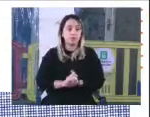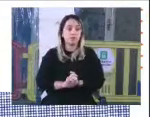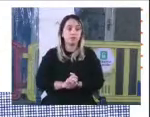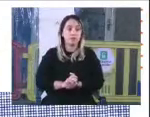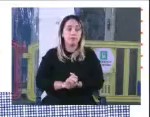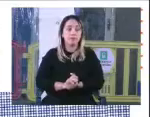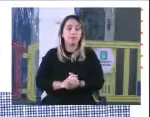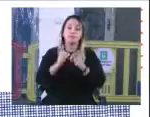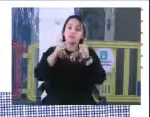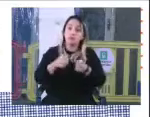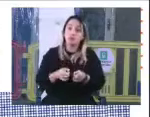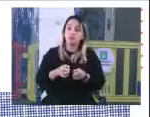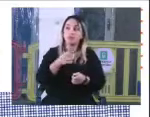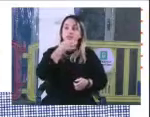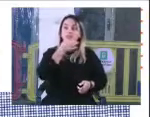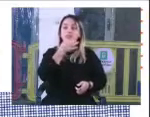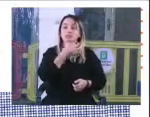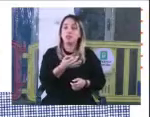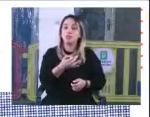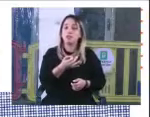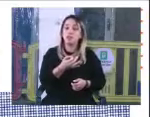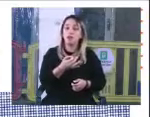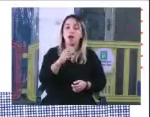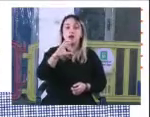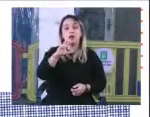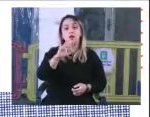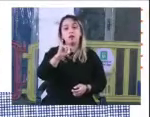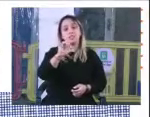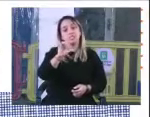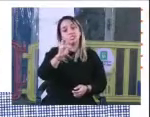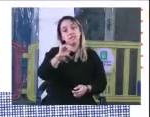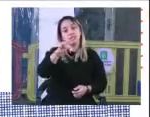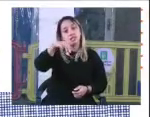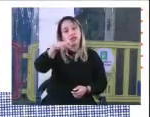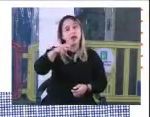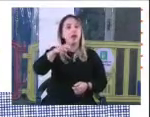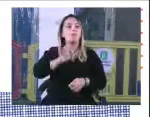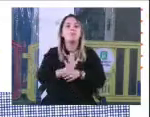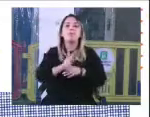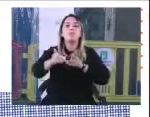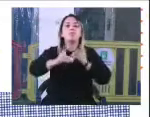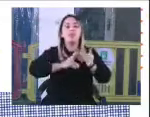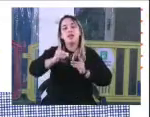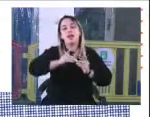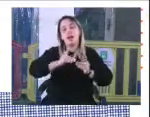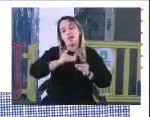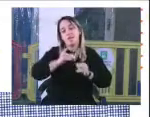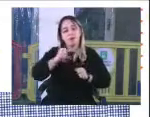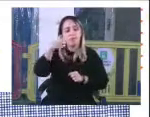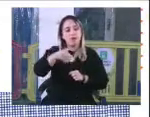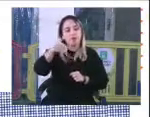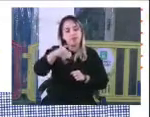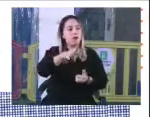Inclusive, nombrando a Cristina como delegada para participar de los sitios de